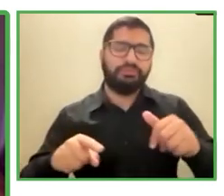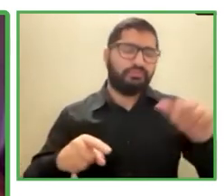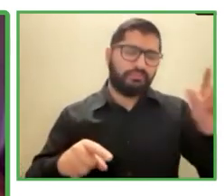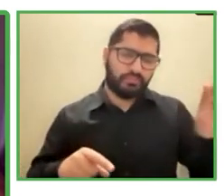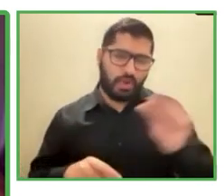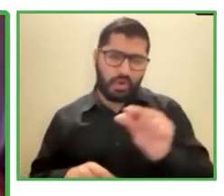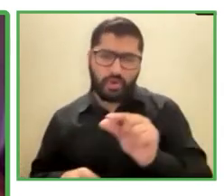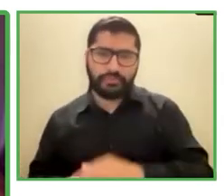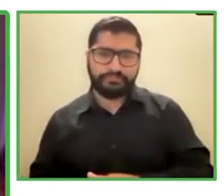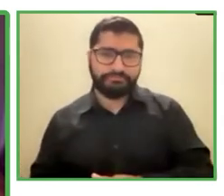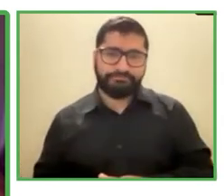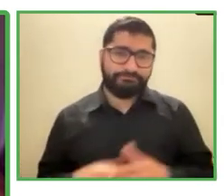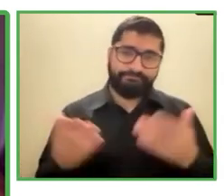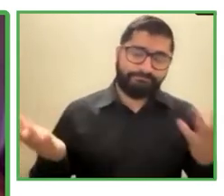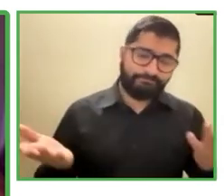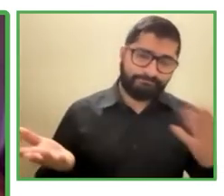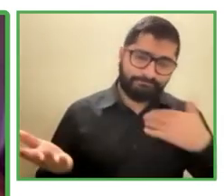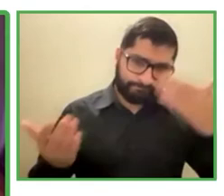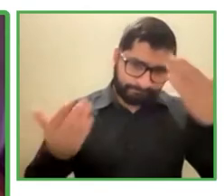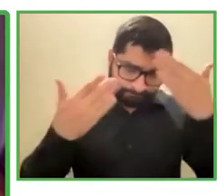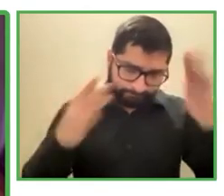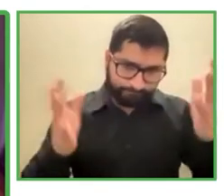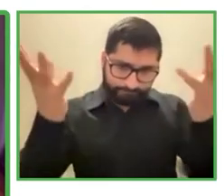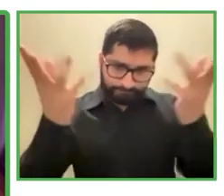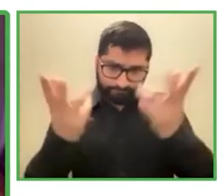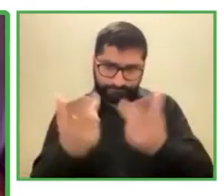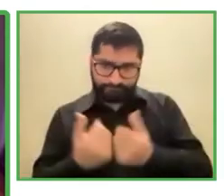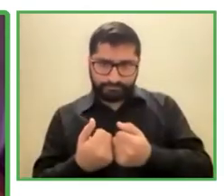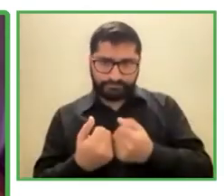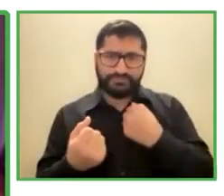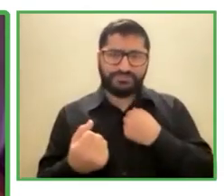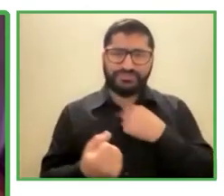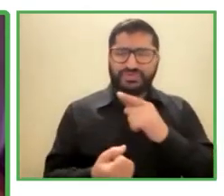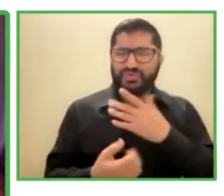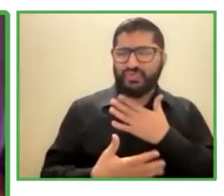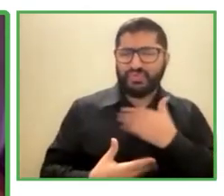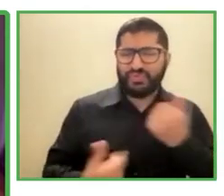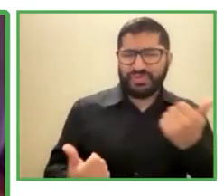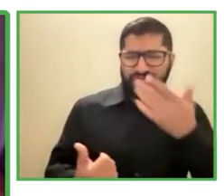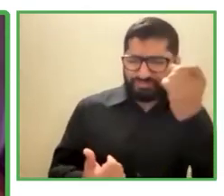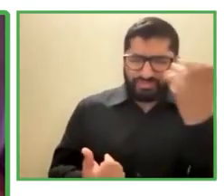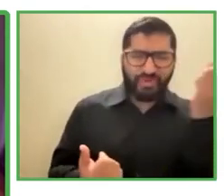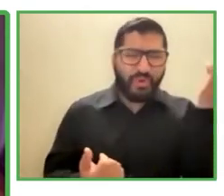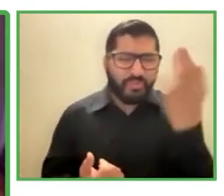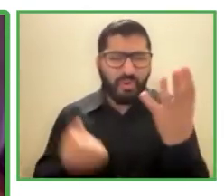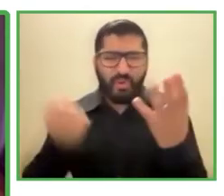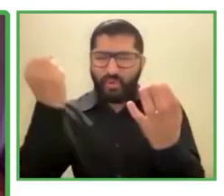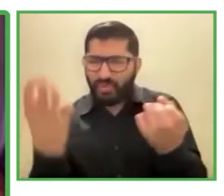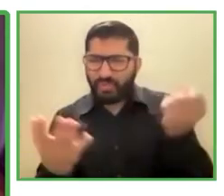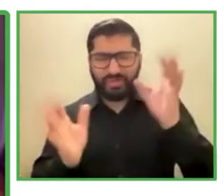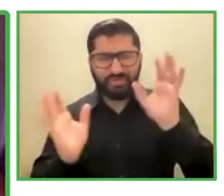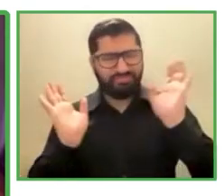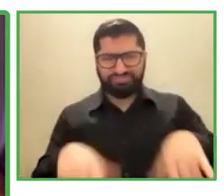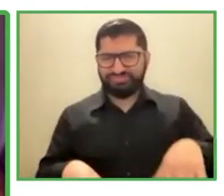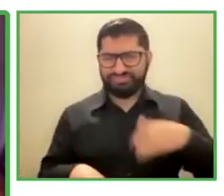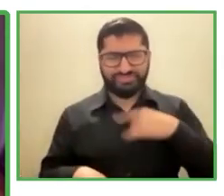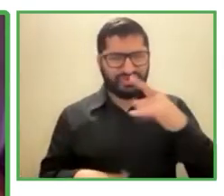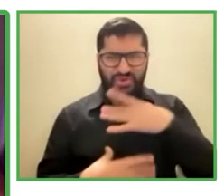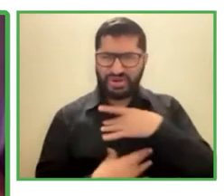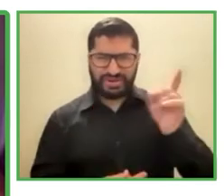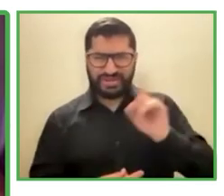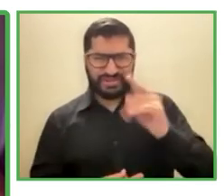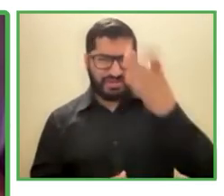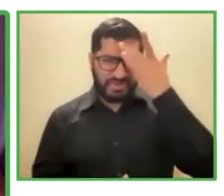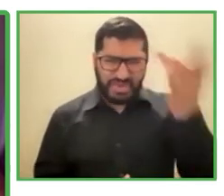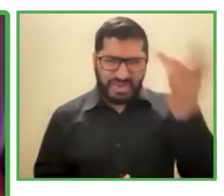porque no me gusta hablar mucho de cifras porque la verdad que normalmente las cifras que con los antecedentes son bastante malas digamos son